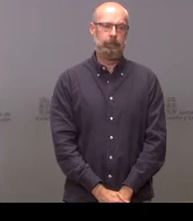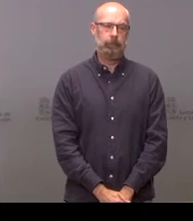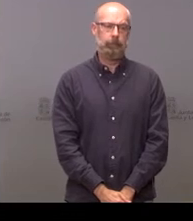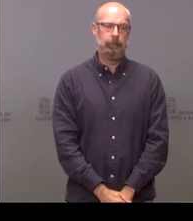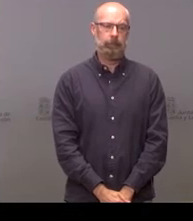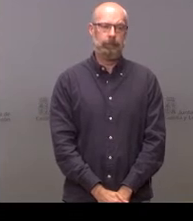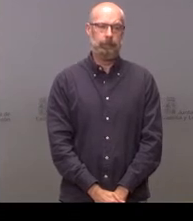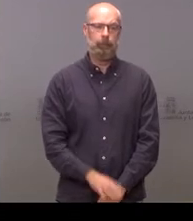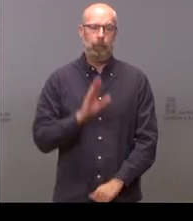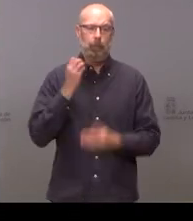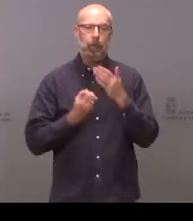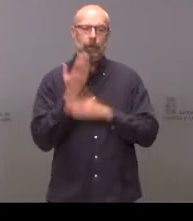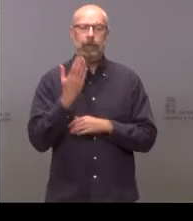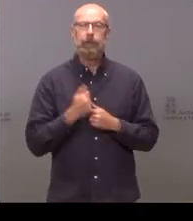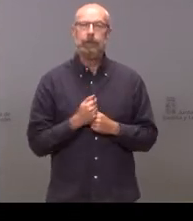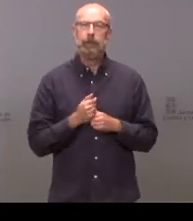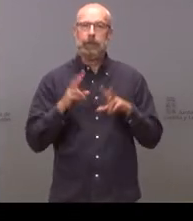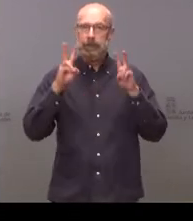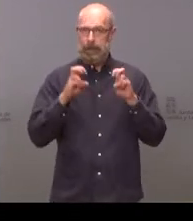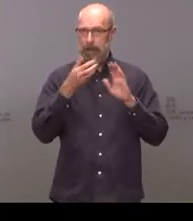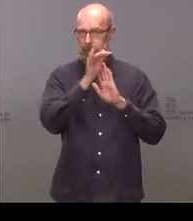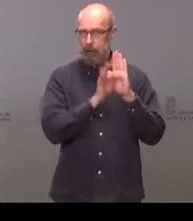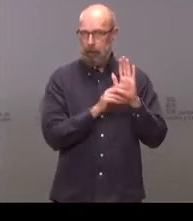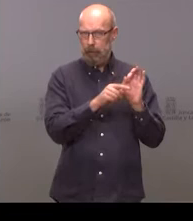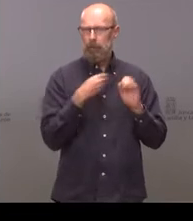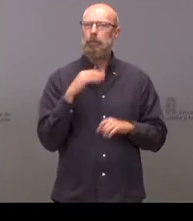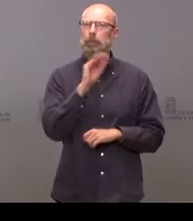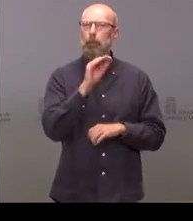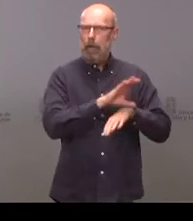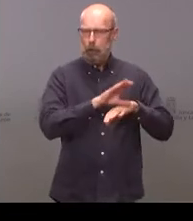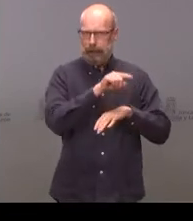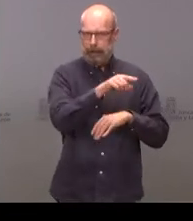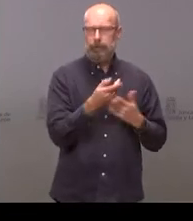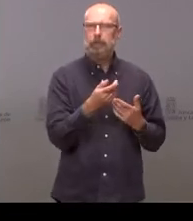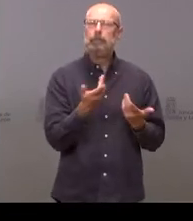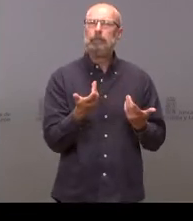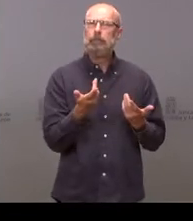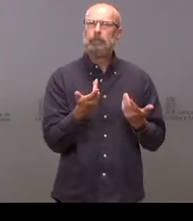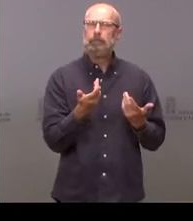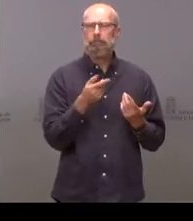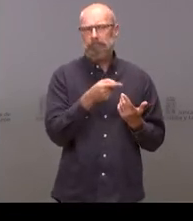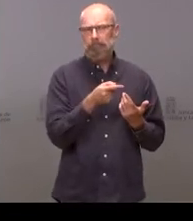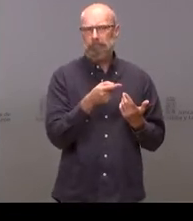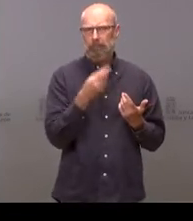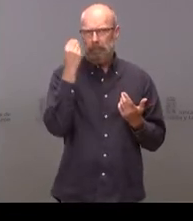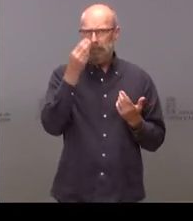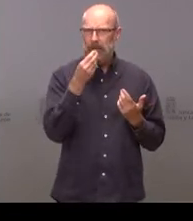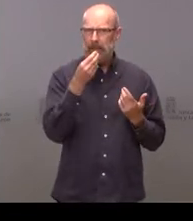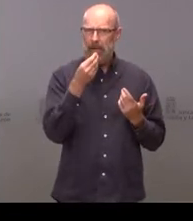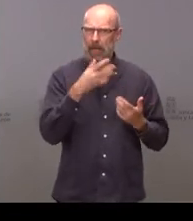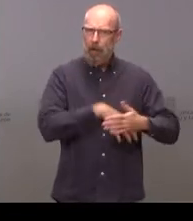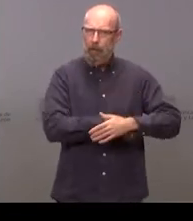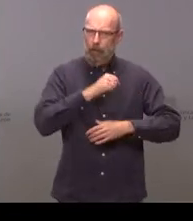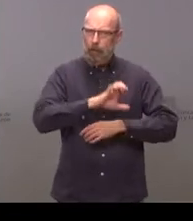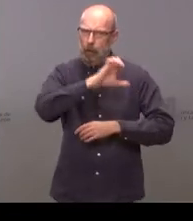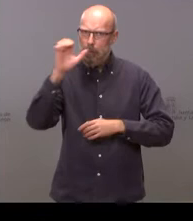Sí, buenos días. Sobre el asunto presupuestario quería preguntarle al consejero hasta qué punto es fiable o hay certidumbre total de que esos fondos europeos